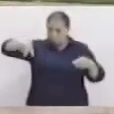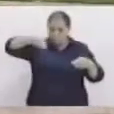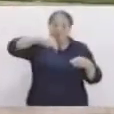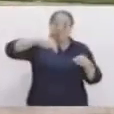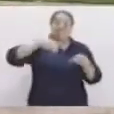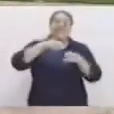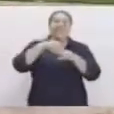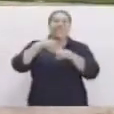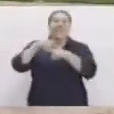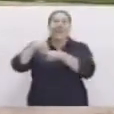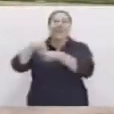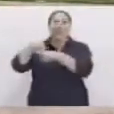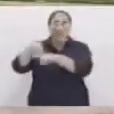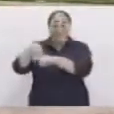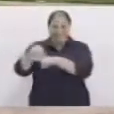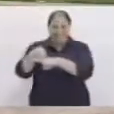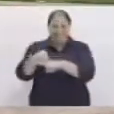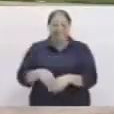De ida.